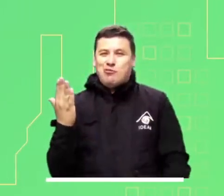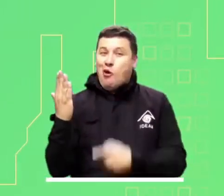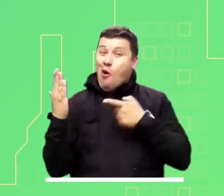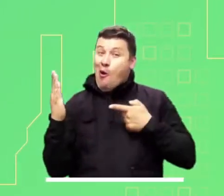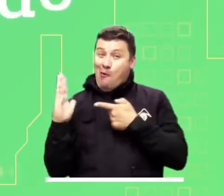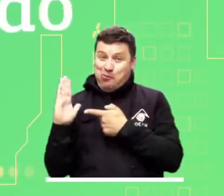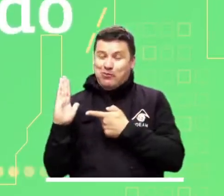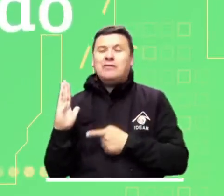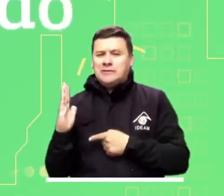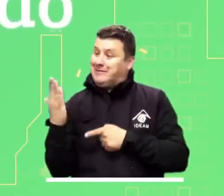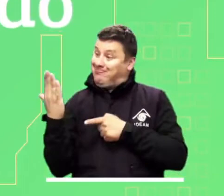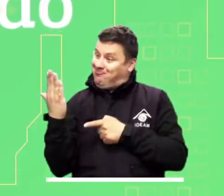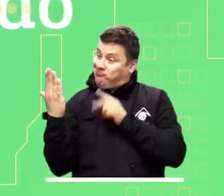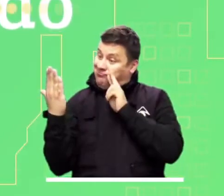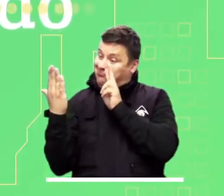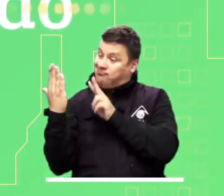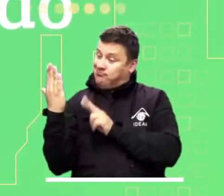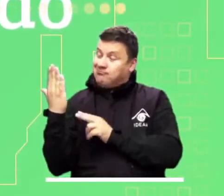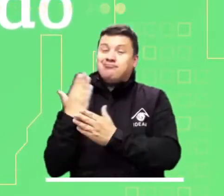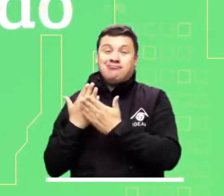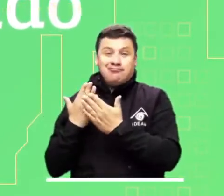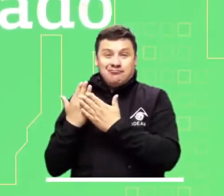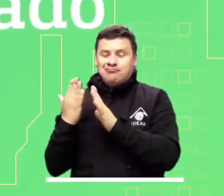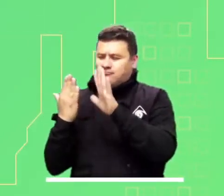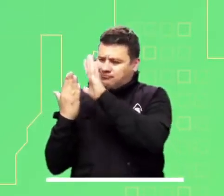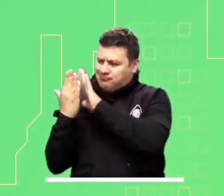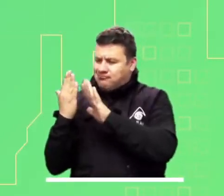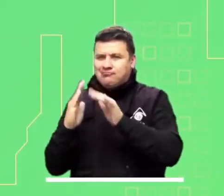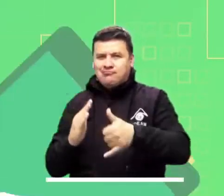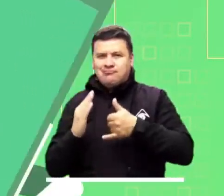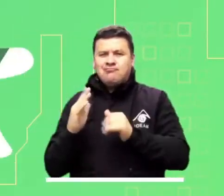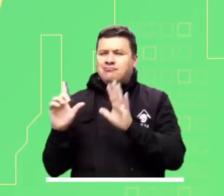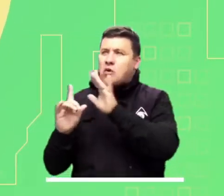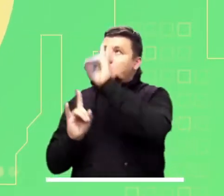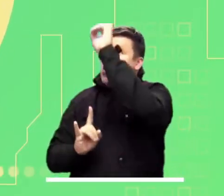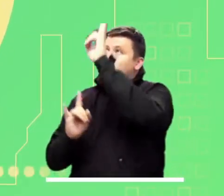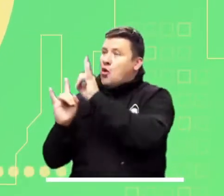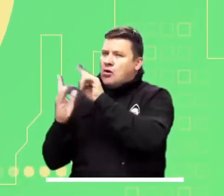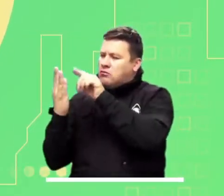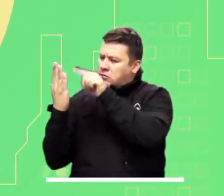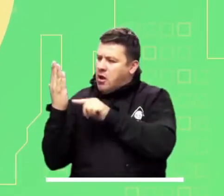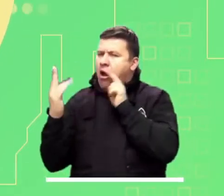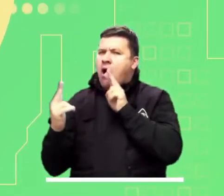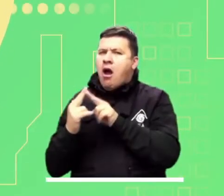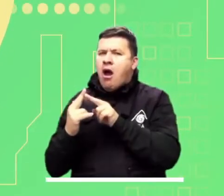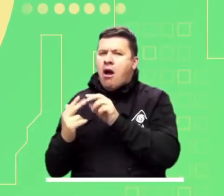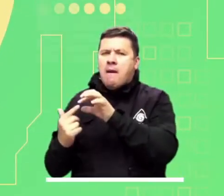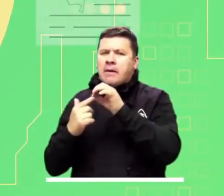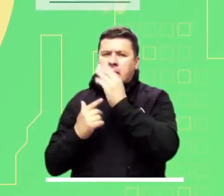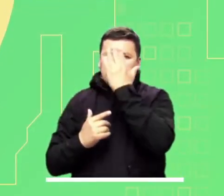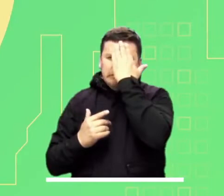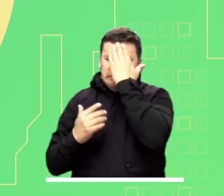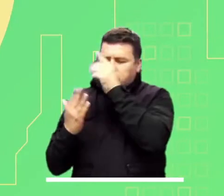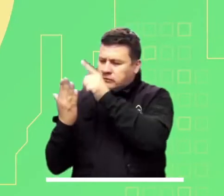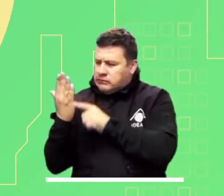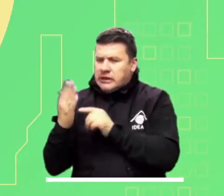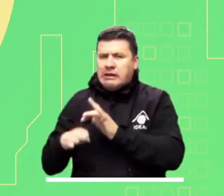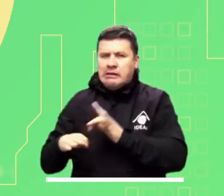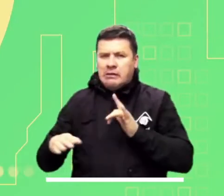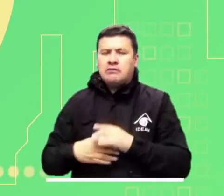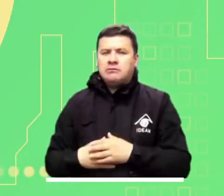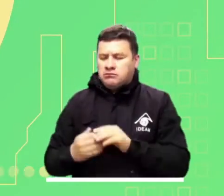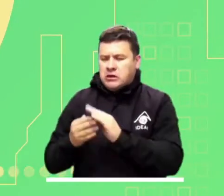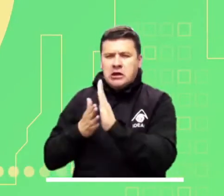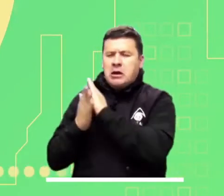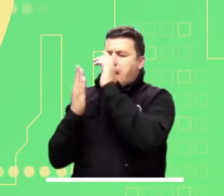Manténgase bien informado y en tiempo real a través de nuestra aplicación Mi Pronóstico. Consulte los pronósticos del estado del tiempo,